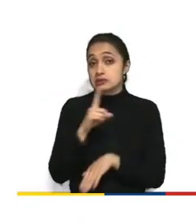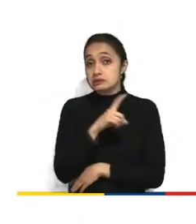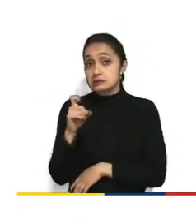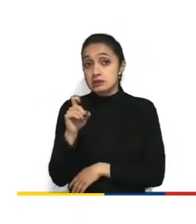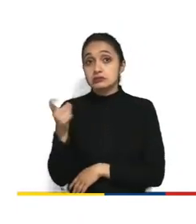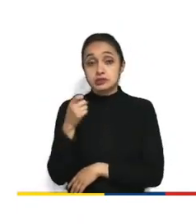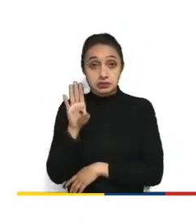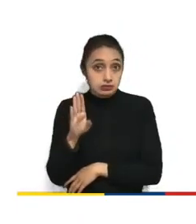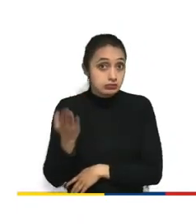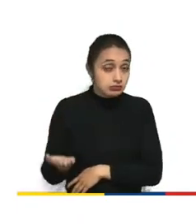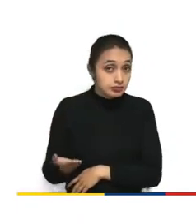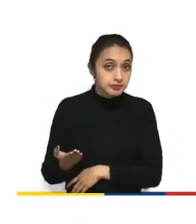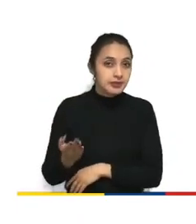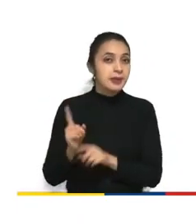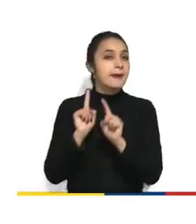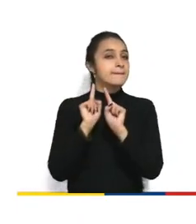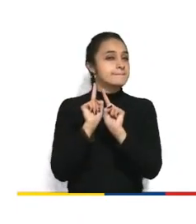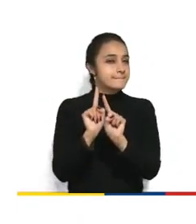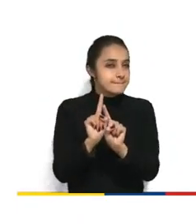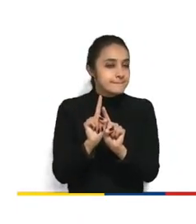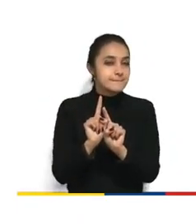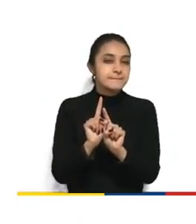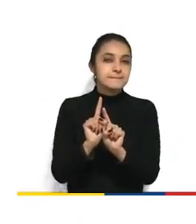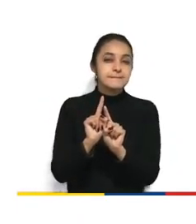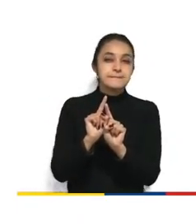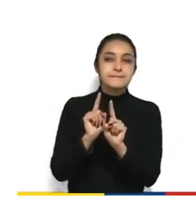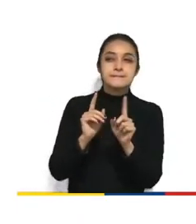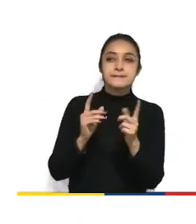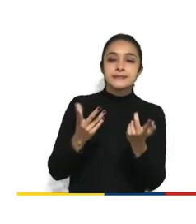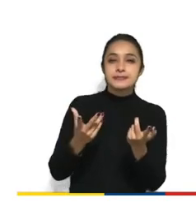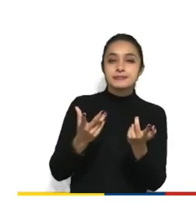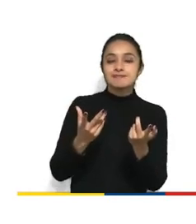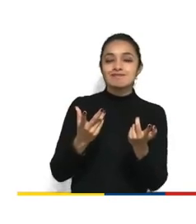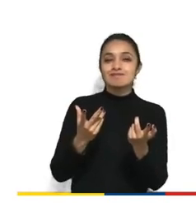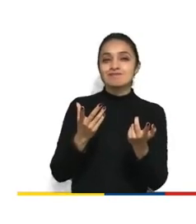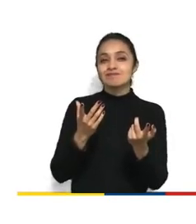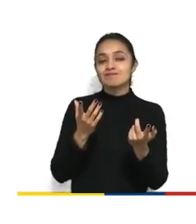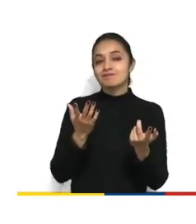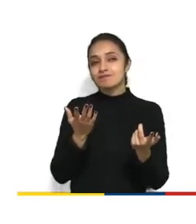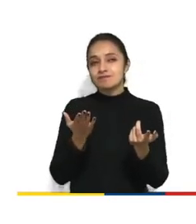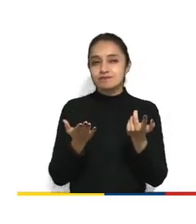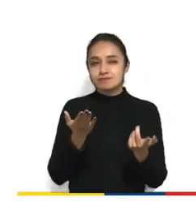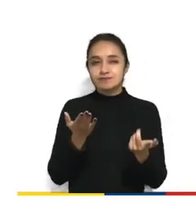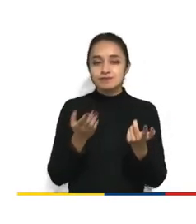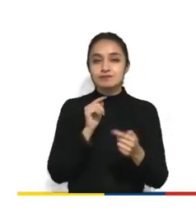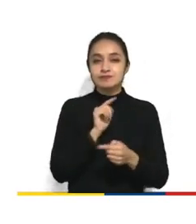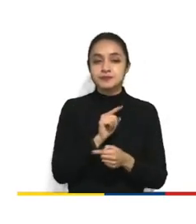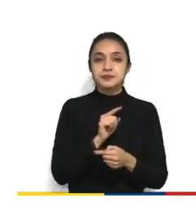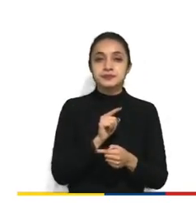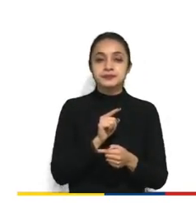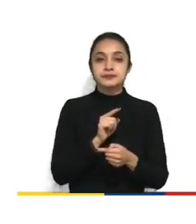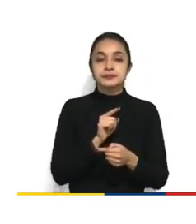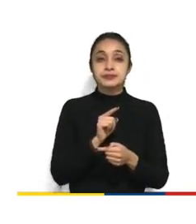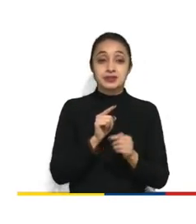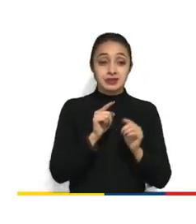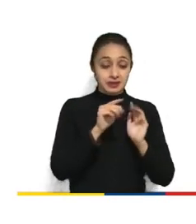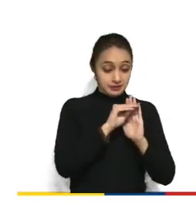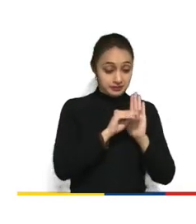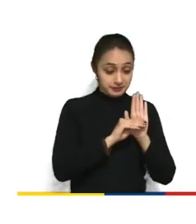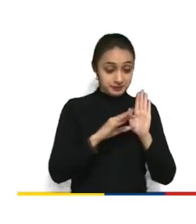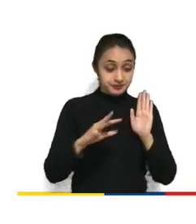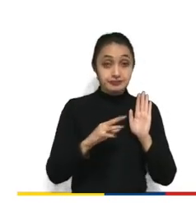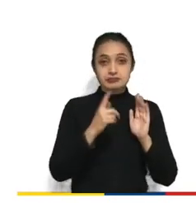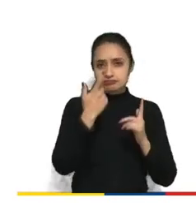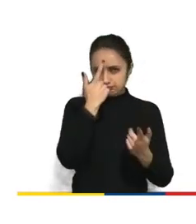Sin embargo, vemos aquí como para que esta política de Zero Rating